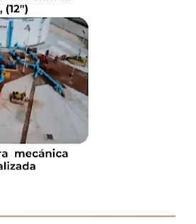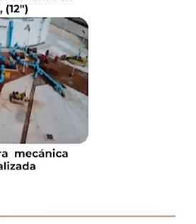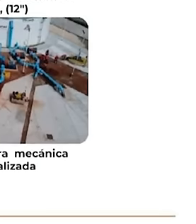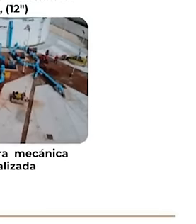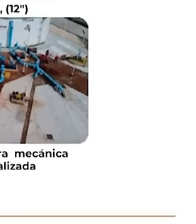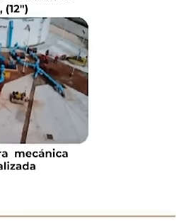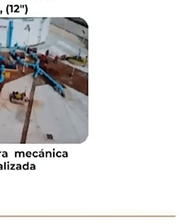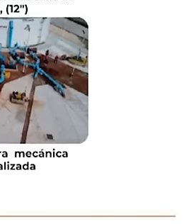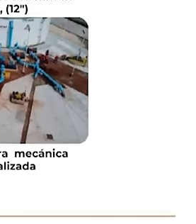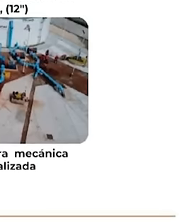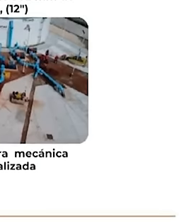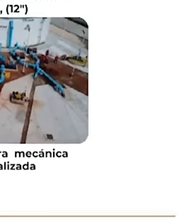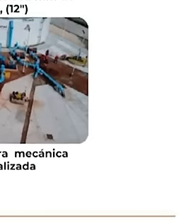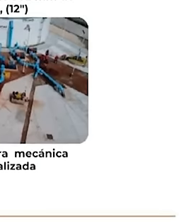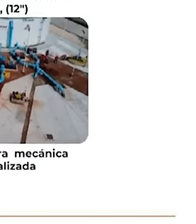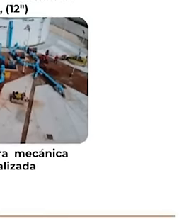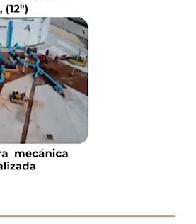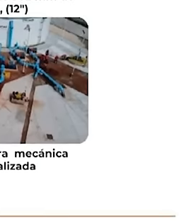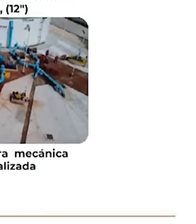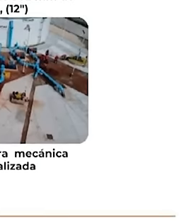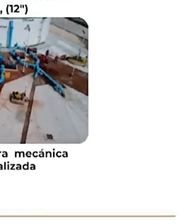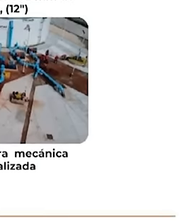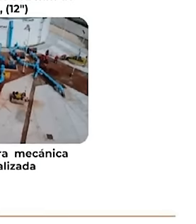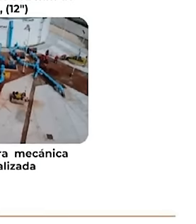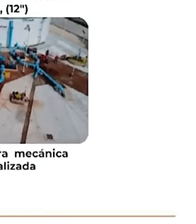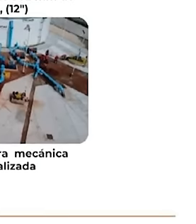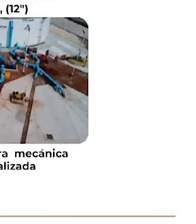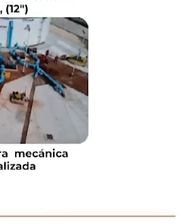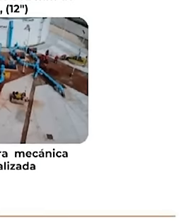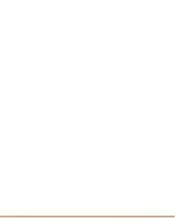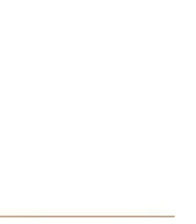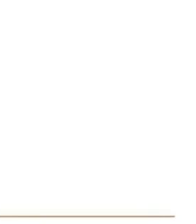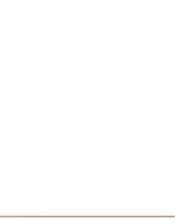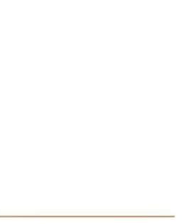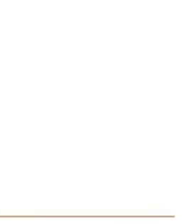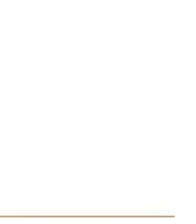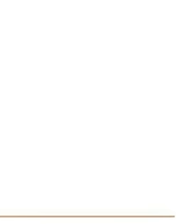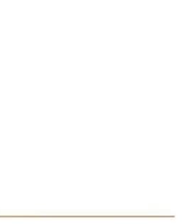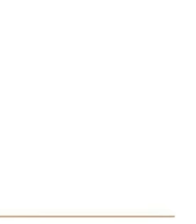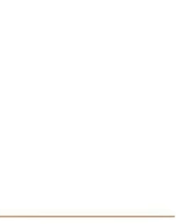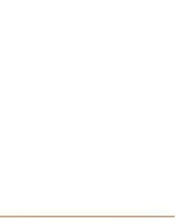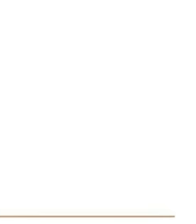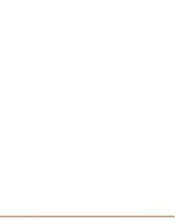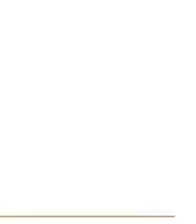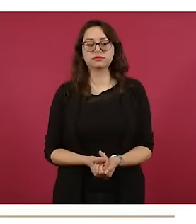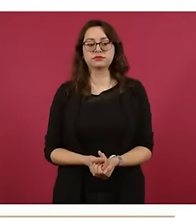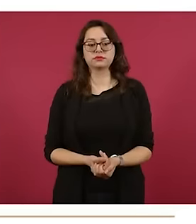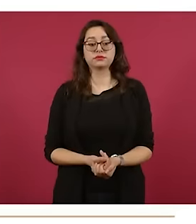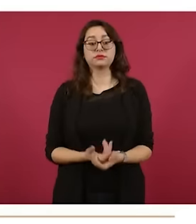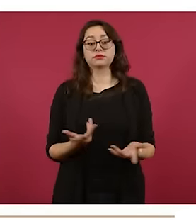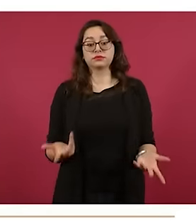Dentro de las obras de protección, estamos construyendo, rectificando,